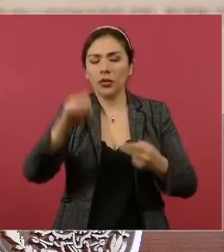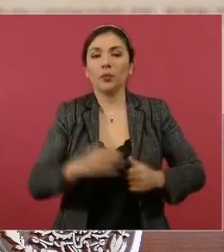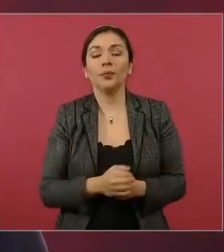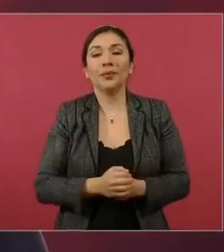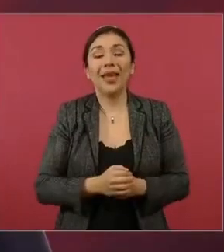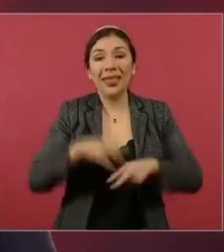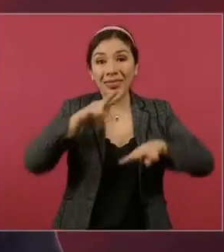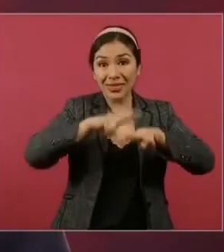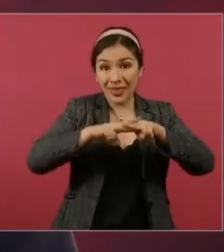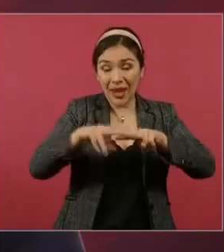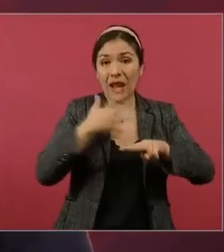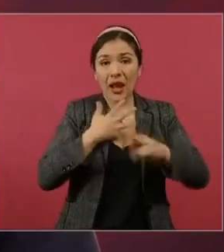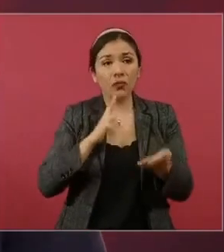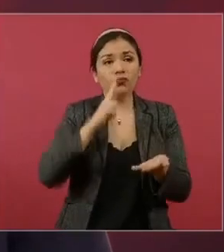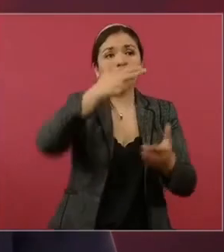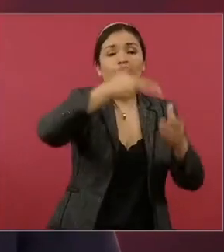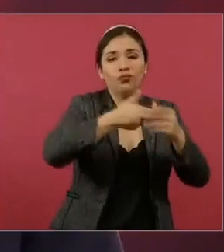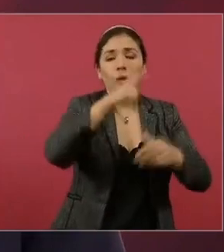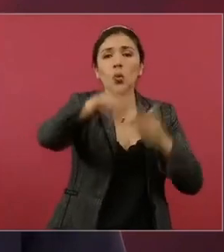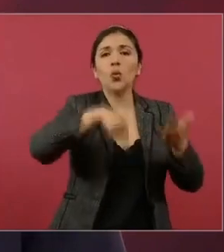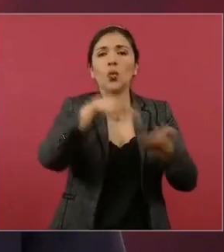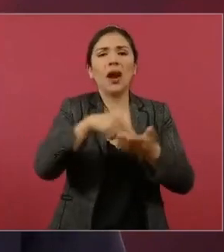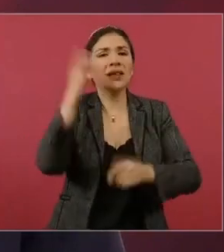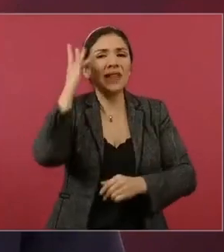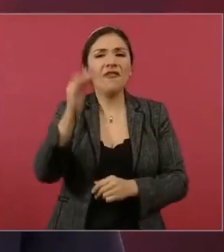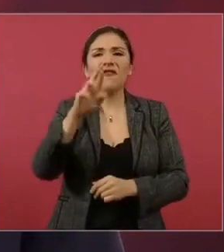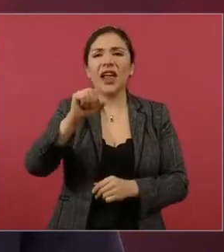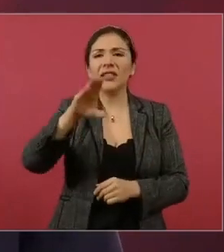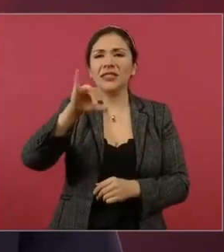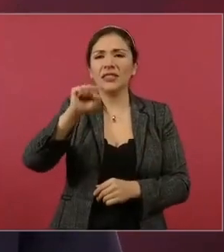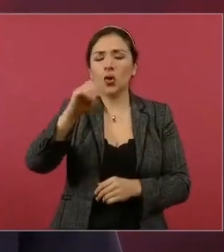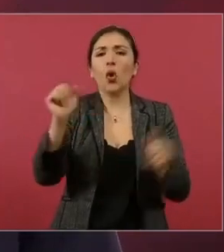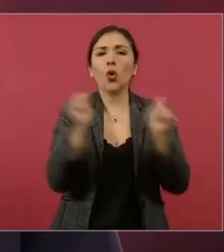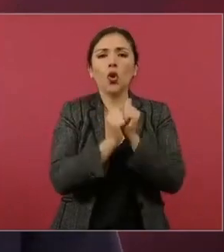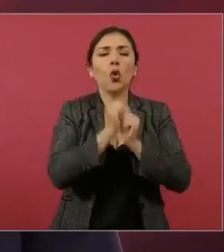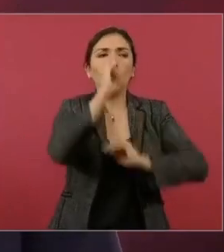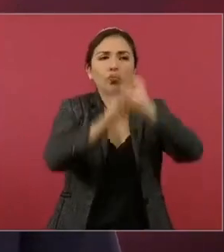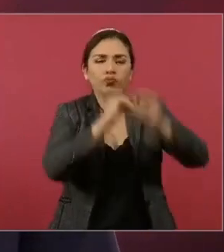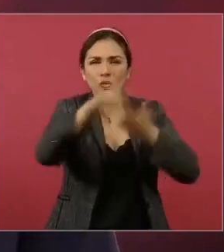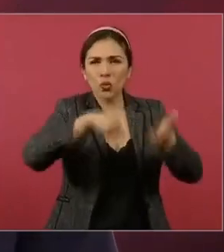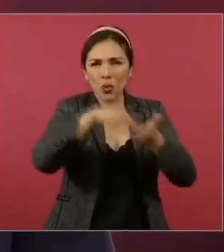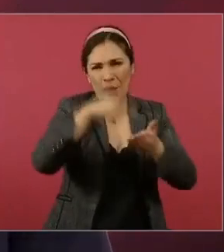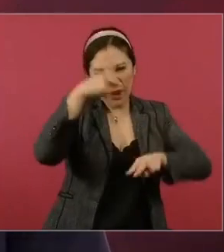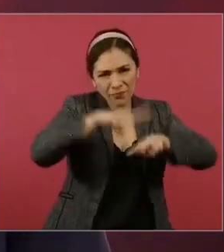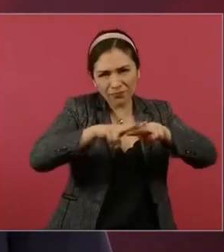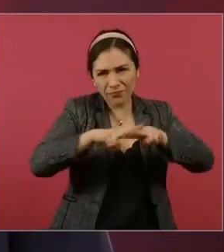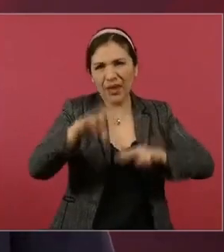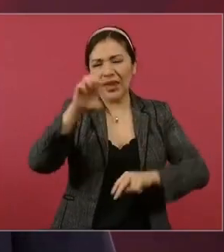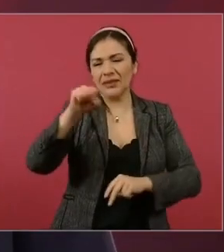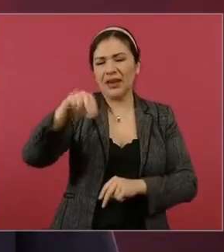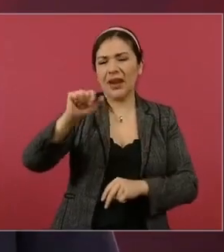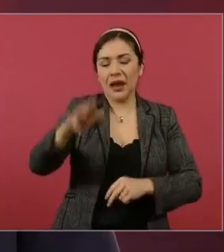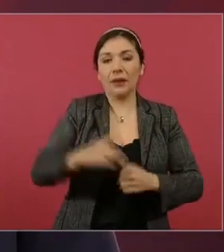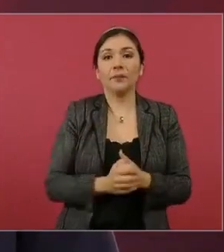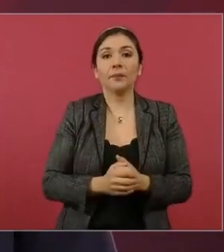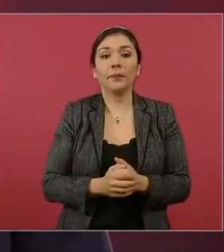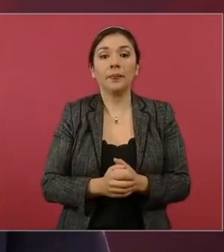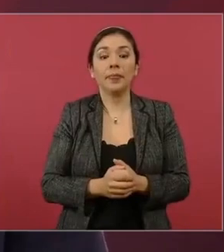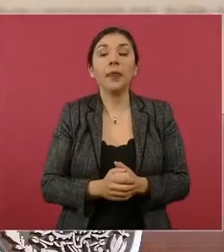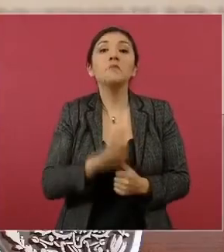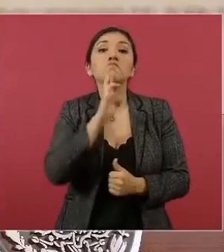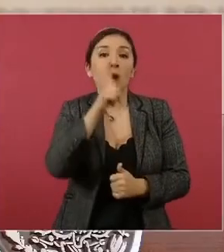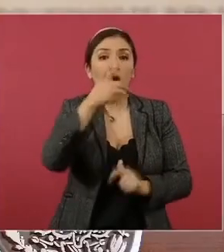trenes habrá una cochera en San Francisco de Campeche y una base de mantenimiento para la vía de Esná. Se mejoran y